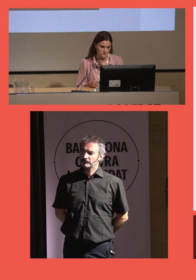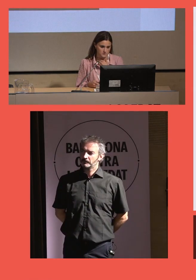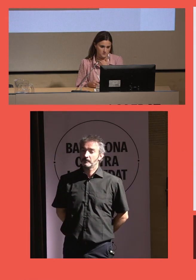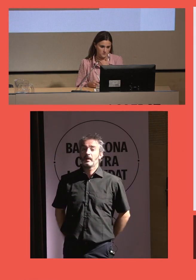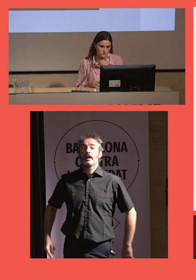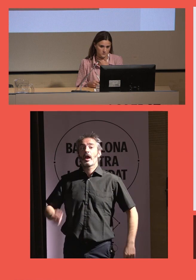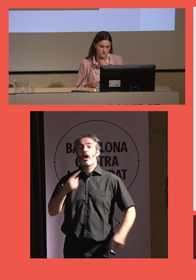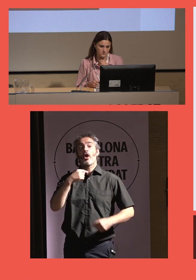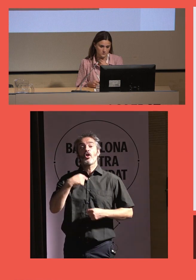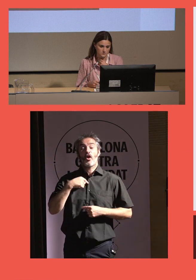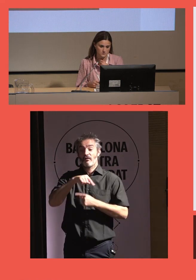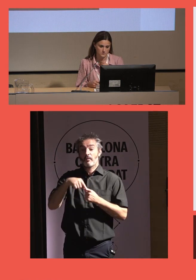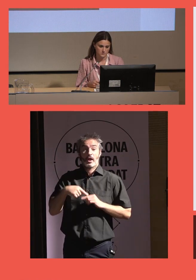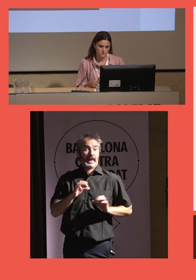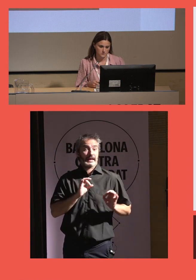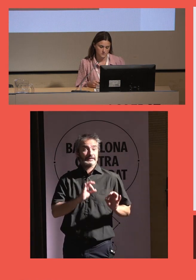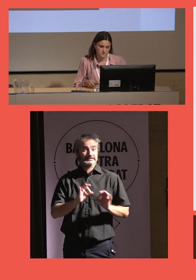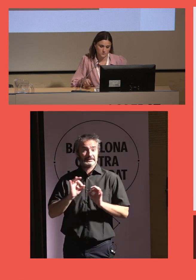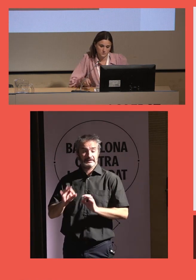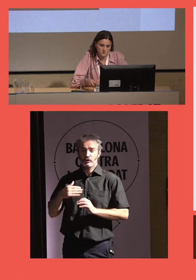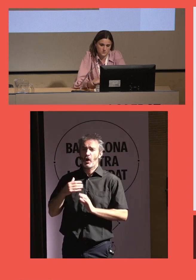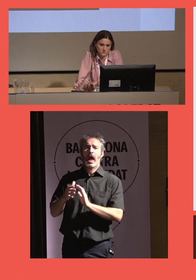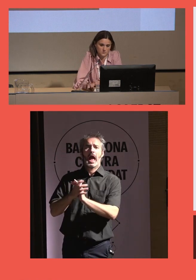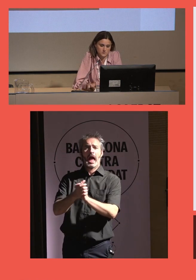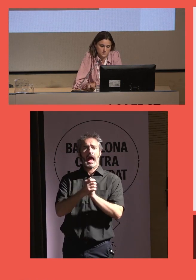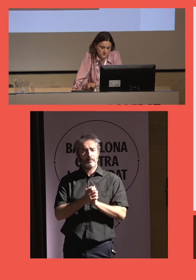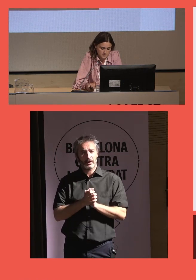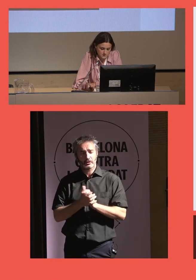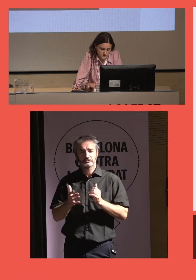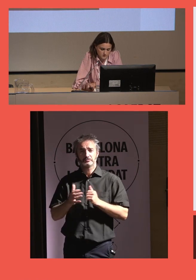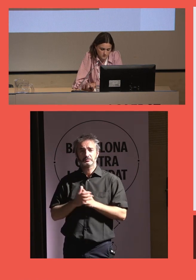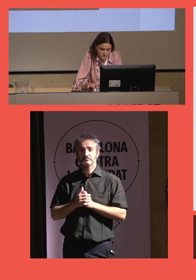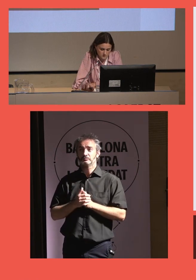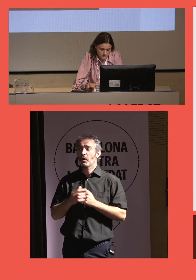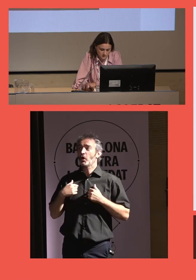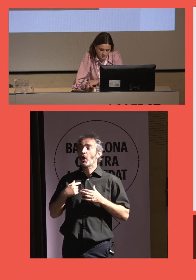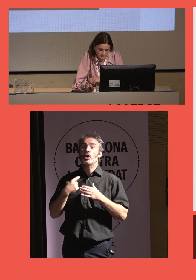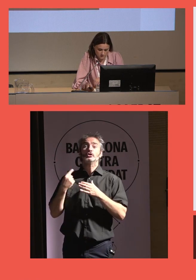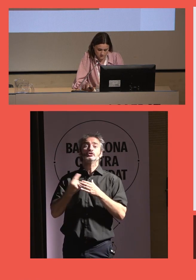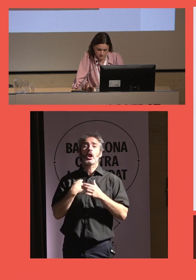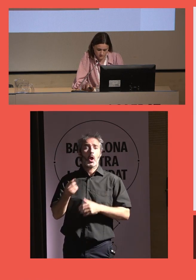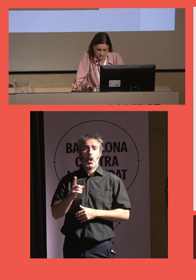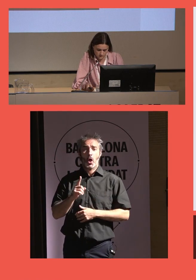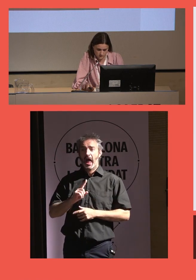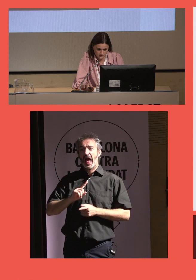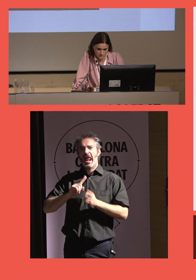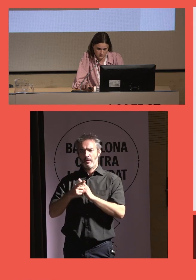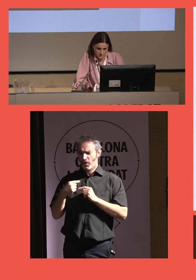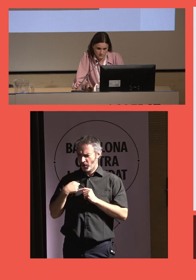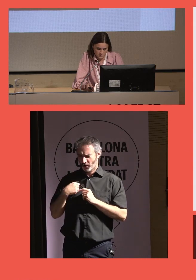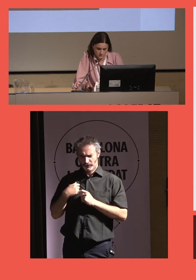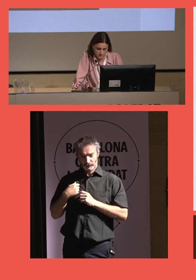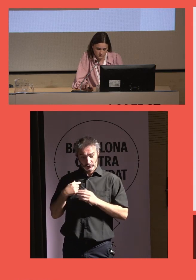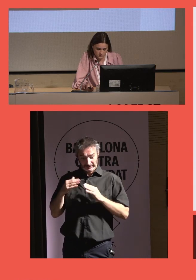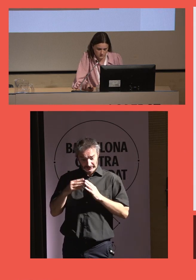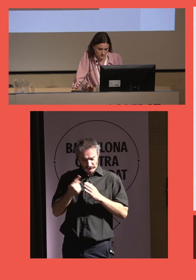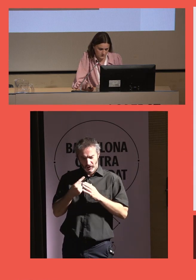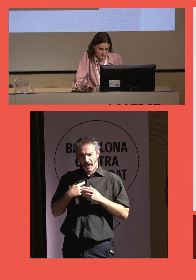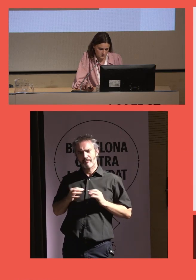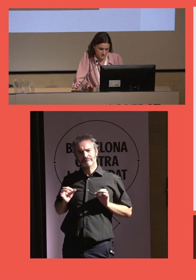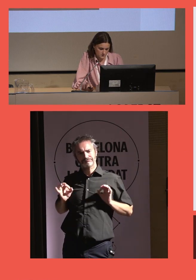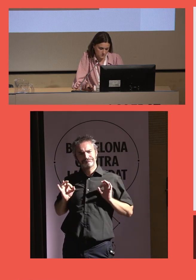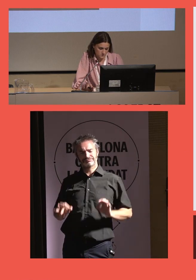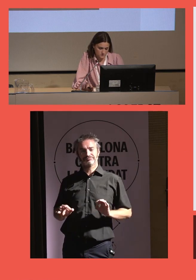Yo tengo la familia que tengo que tener y tengo amigos y no me siento sola para nada. Es más, estoy bien sola en casa.